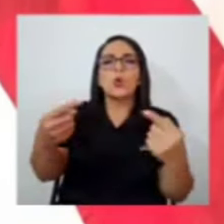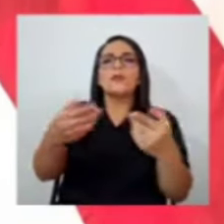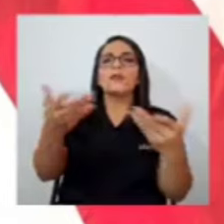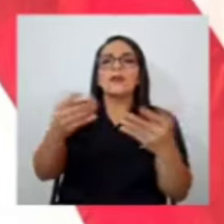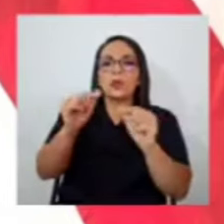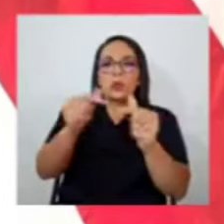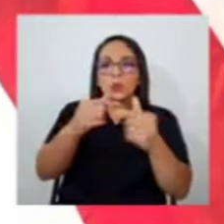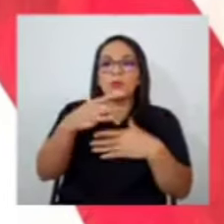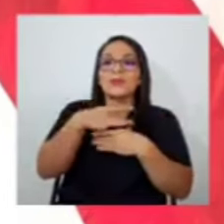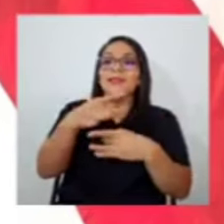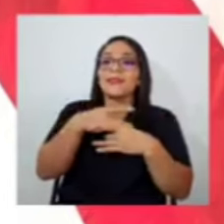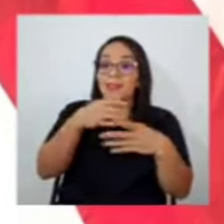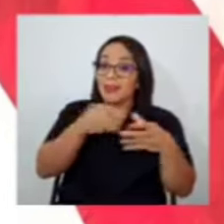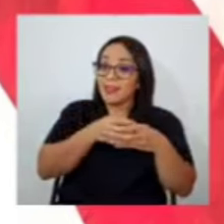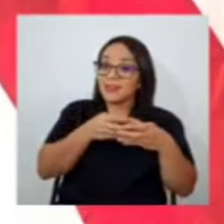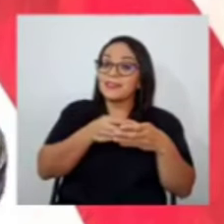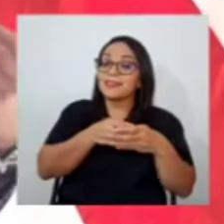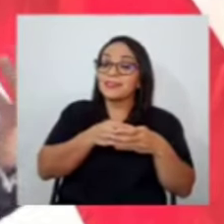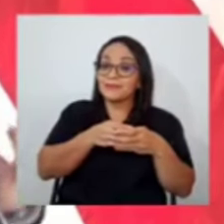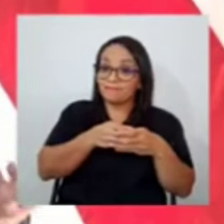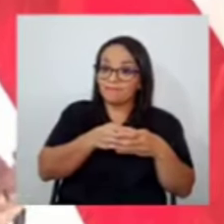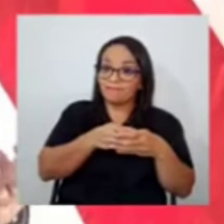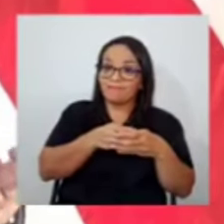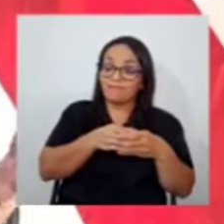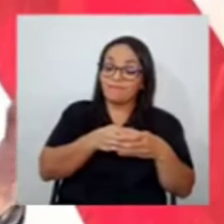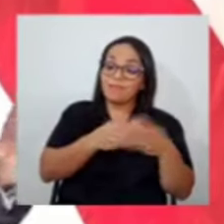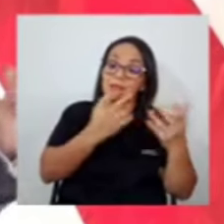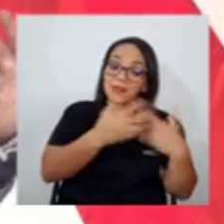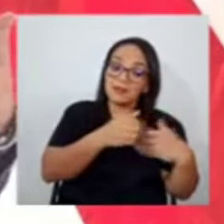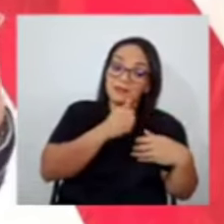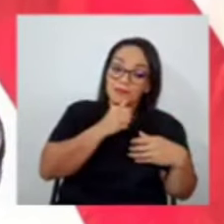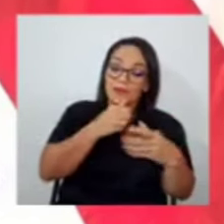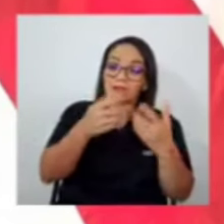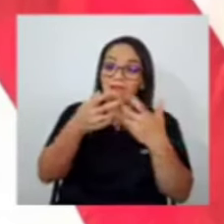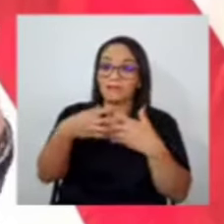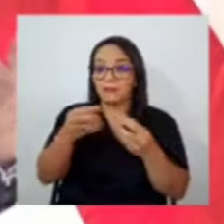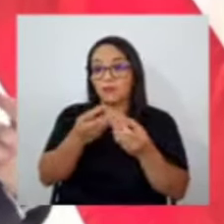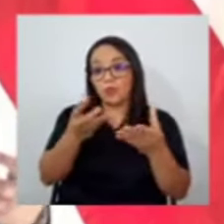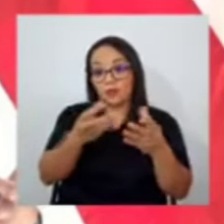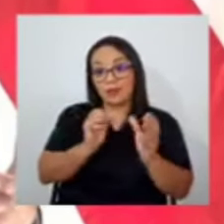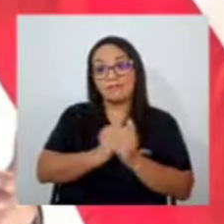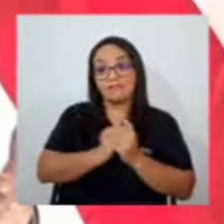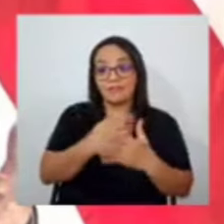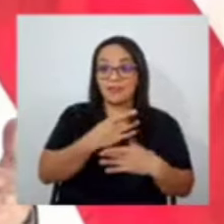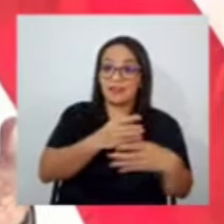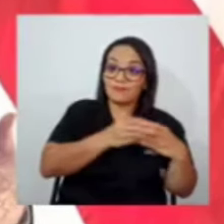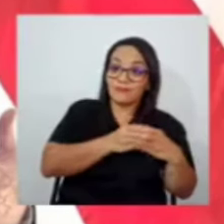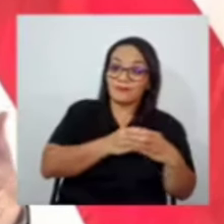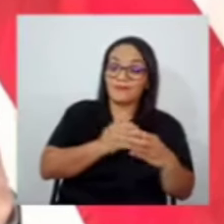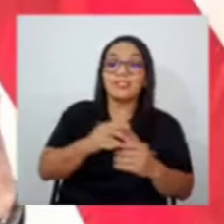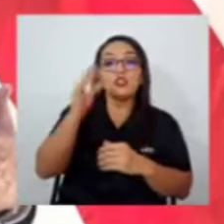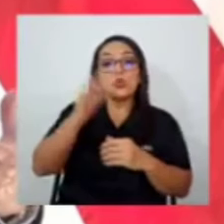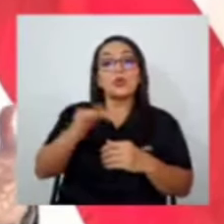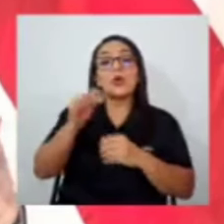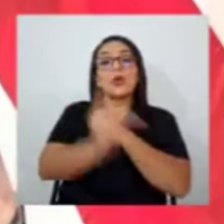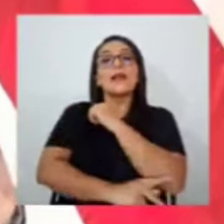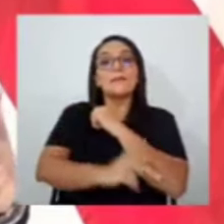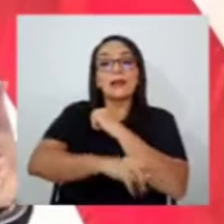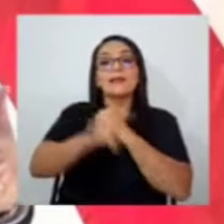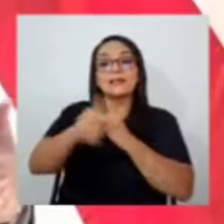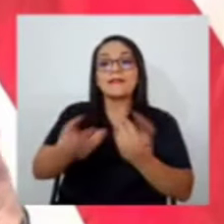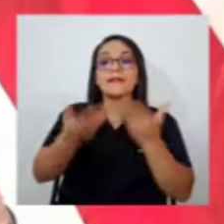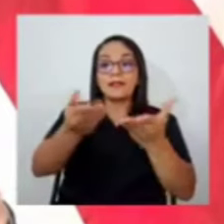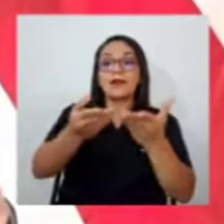interés en el sector privado y en el sector público creo yo que el país merece un cambio constitucional